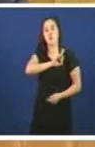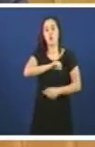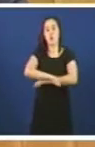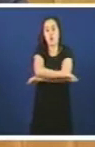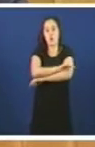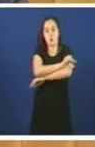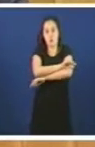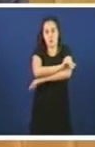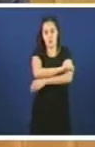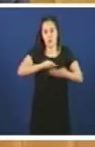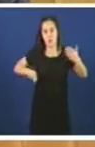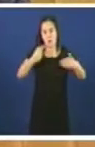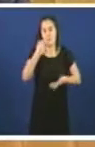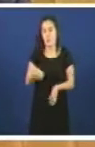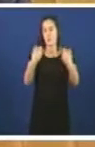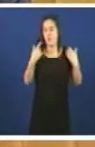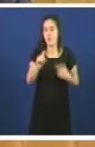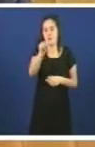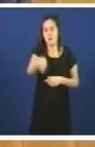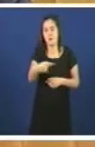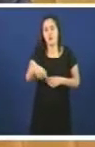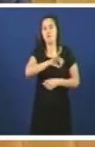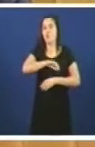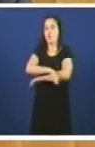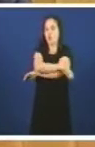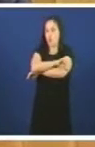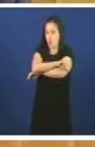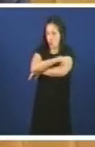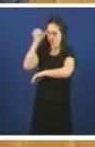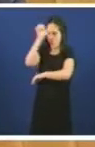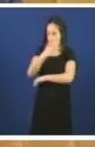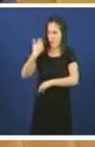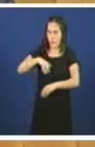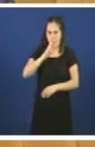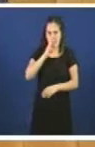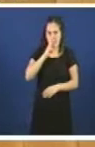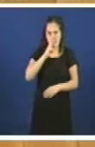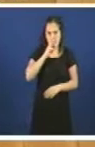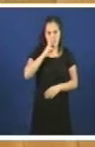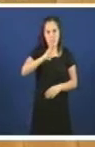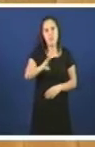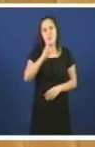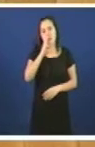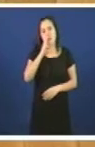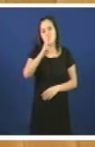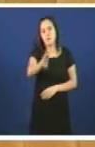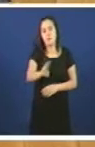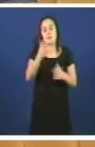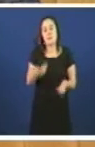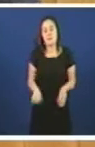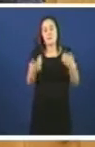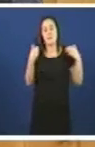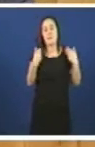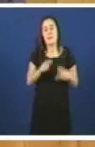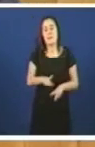exercer esta responsabilidade. Señor conselleiro, le va a vosté xa máis de tres anos ao frente da responsabilidade en materia de política